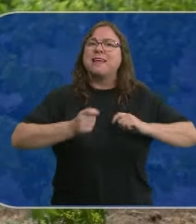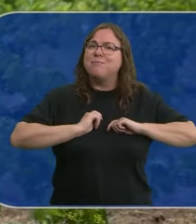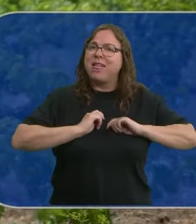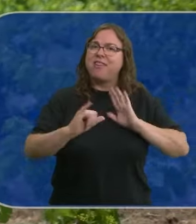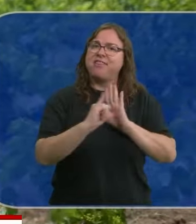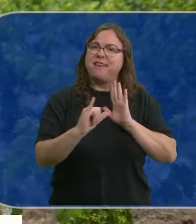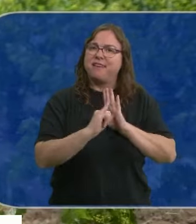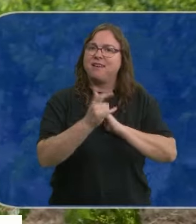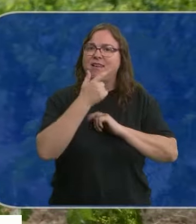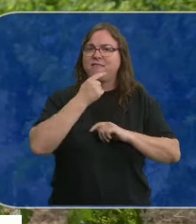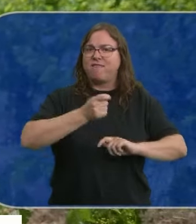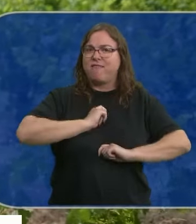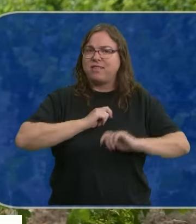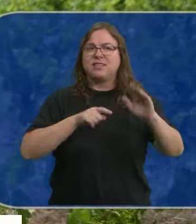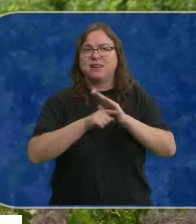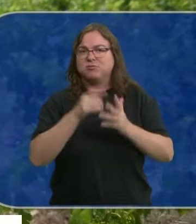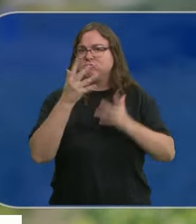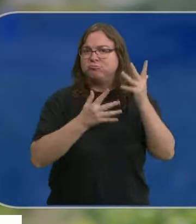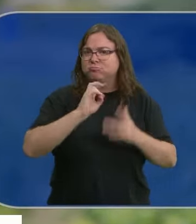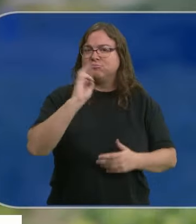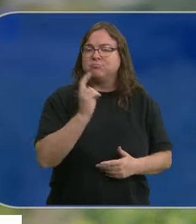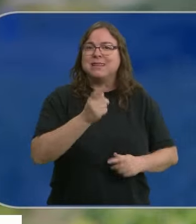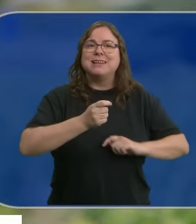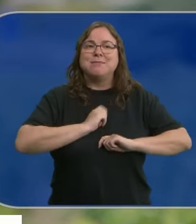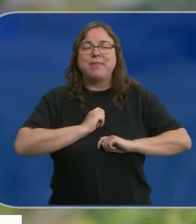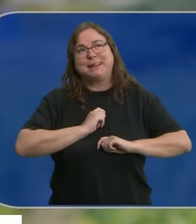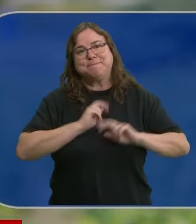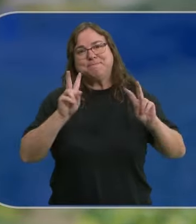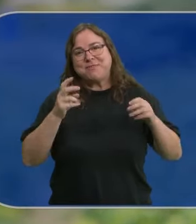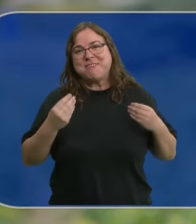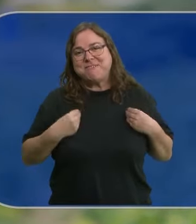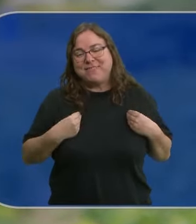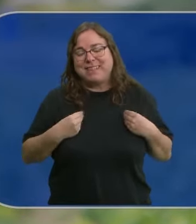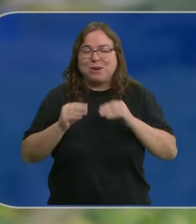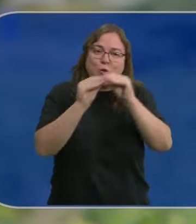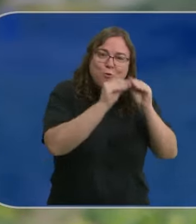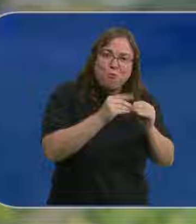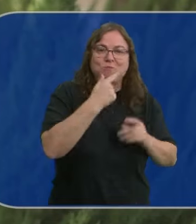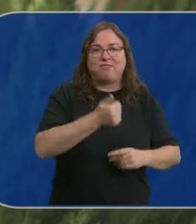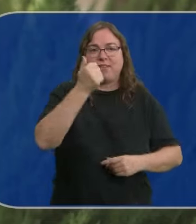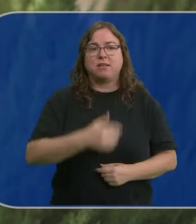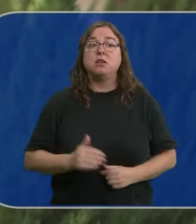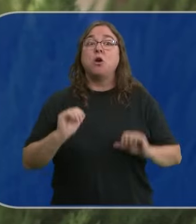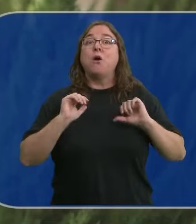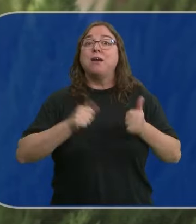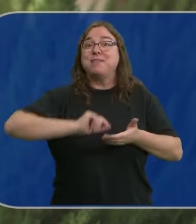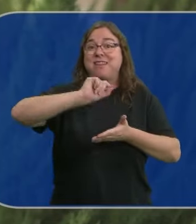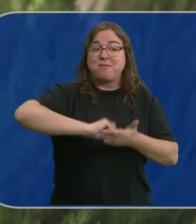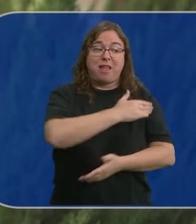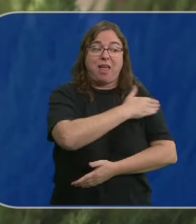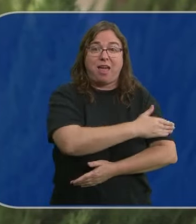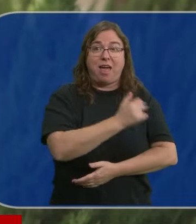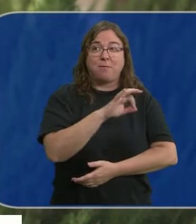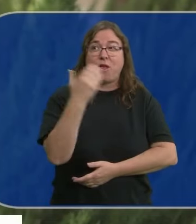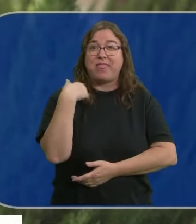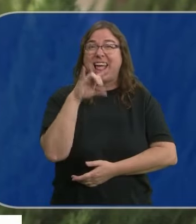cercanía, esa facilidad en el trámite administrativo que nos haga un poquito la vida a todos en común mucho más fácil. Yo empecé firmando con Álvaro